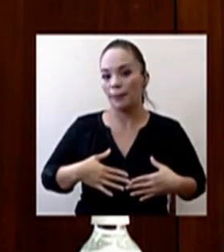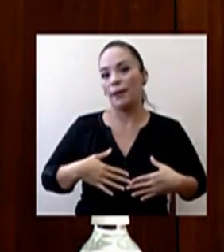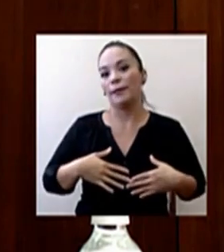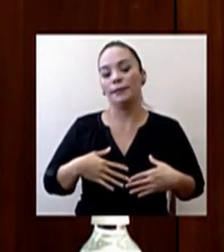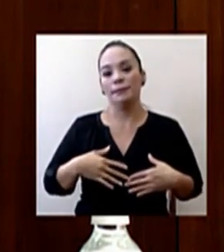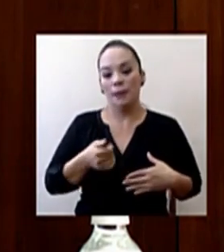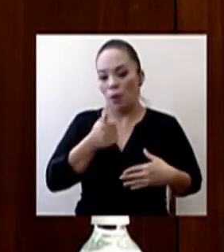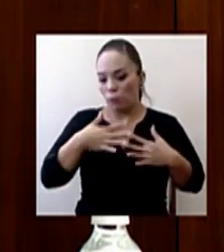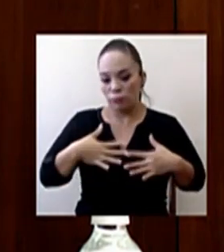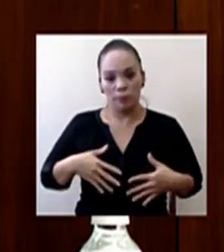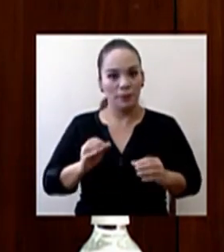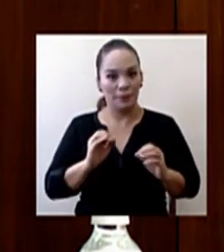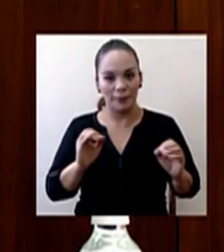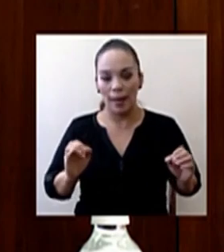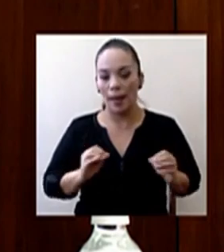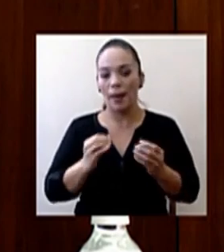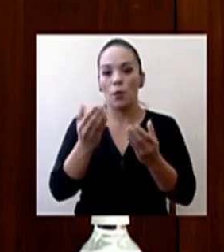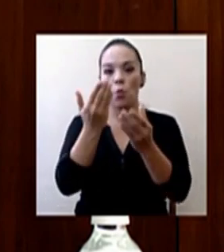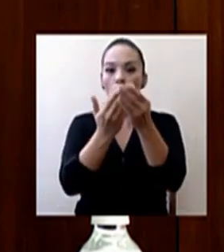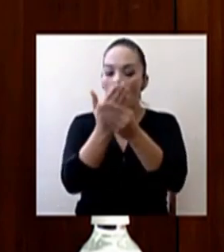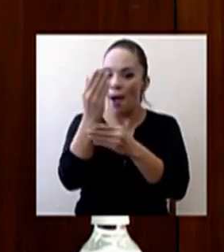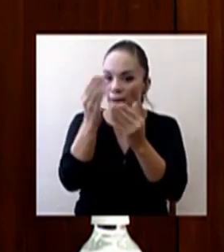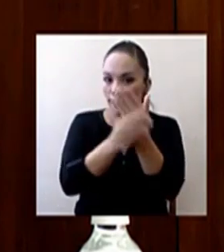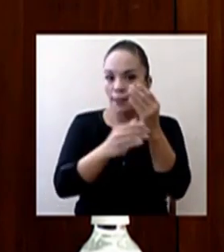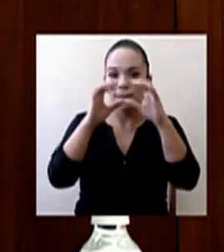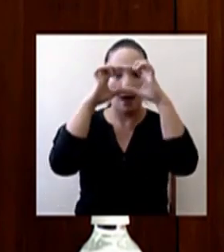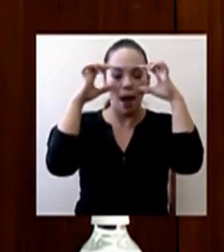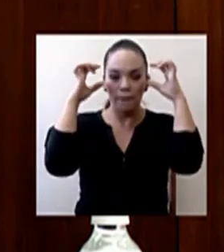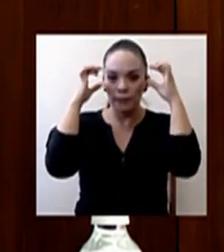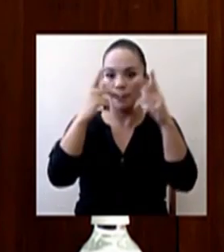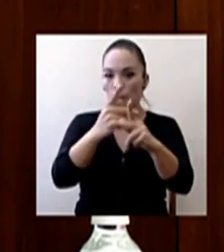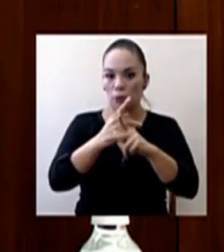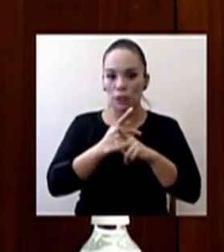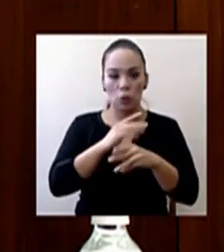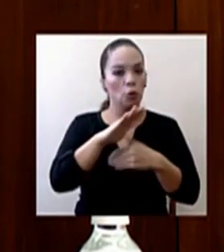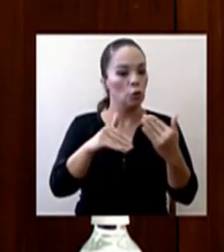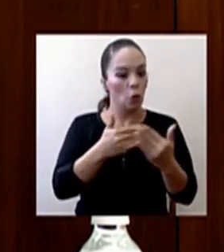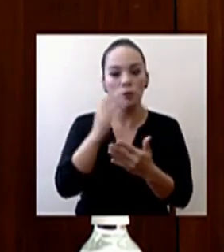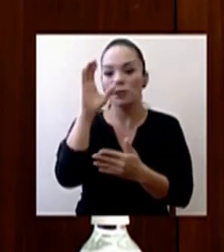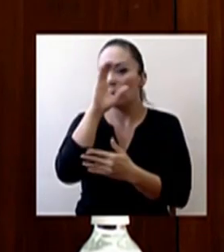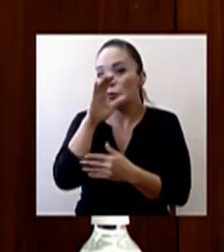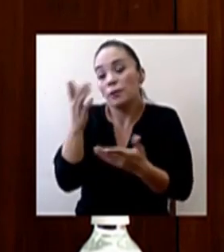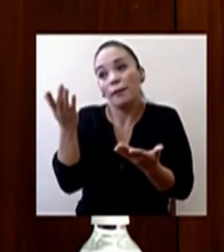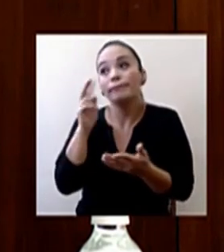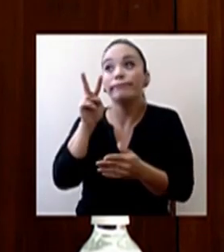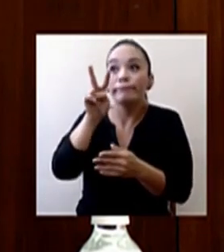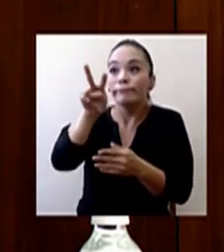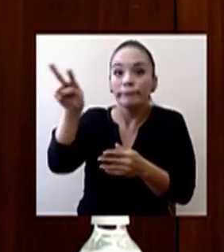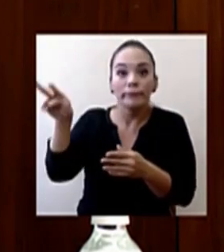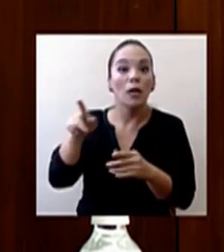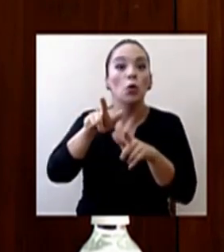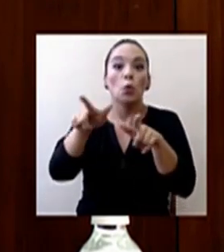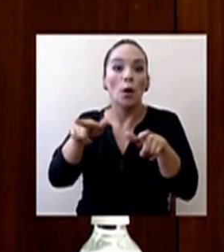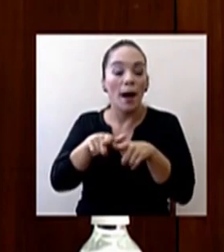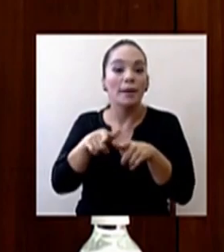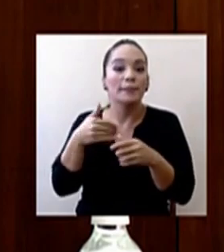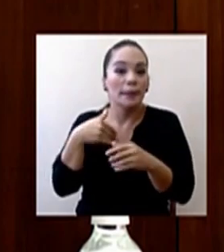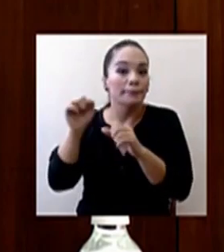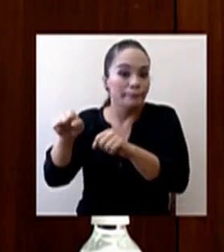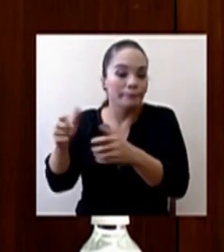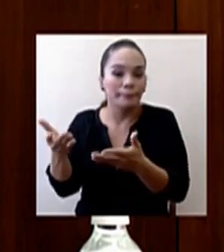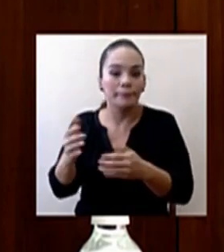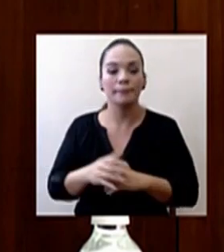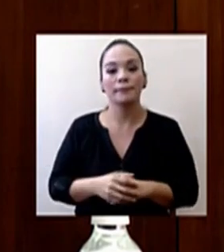las gafas de protección, los guantes. Todo eso se busca donde haya disponibilidad. Y no estamos escatimando